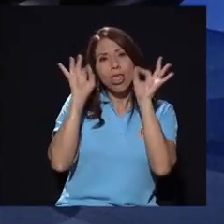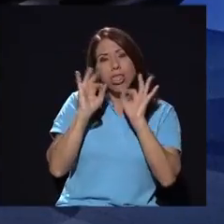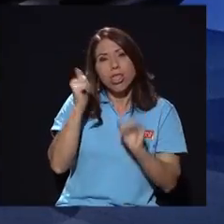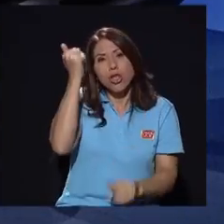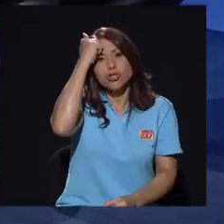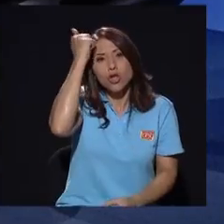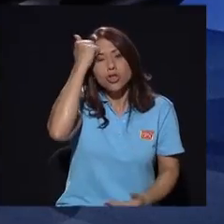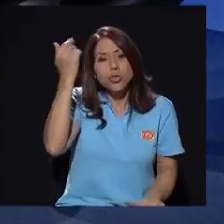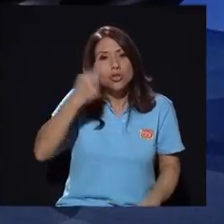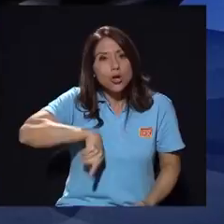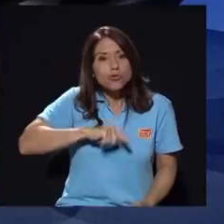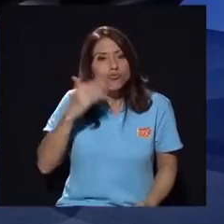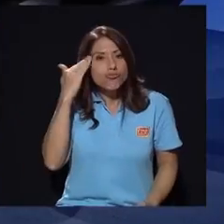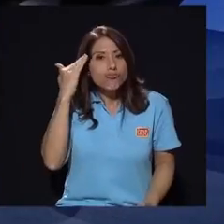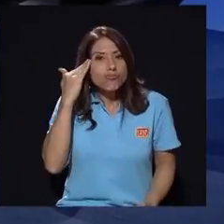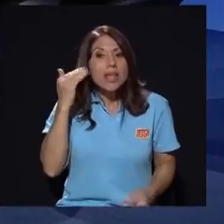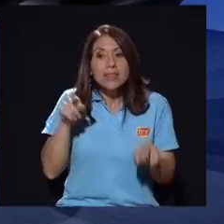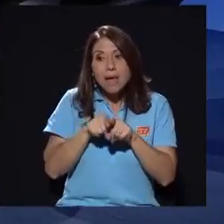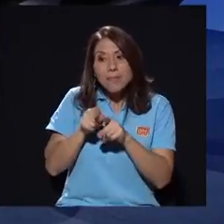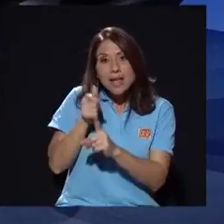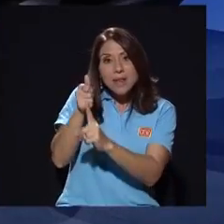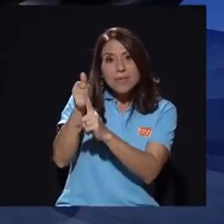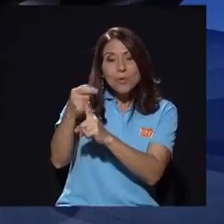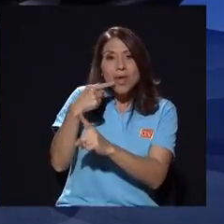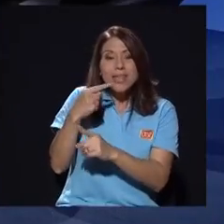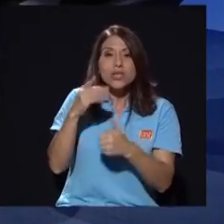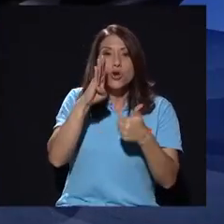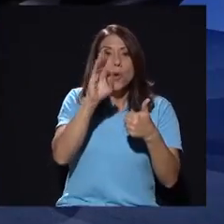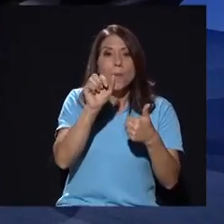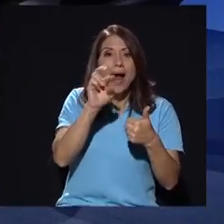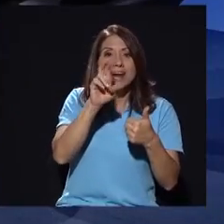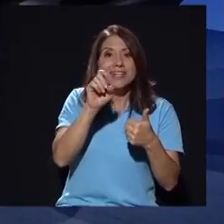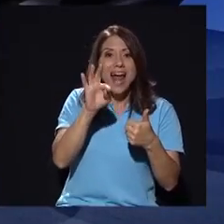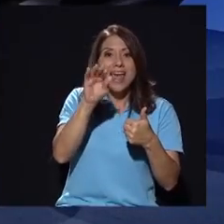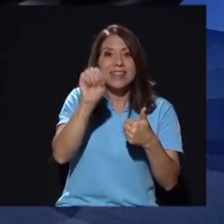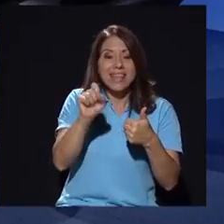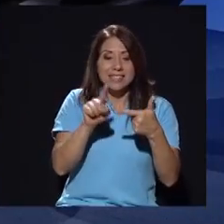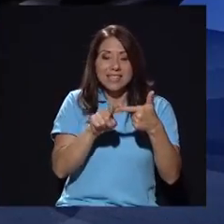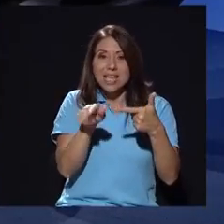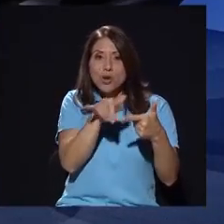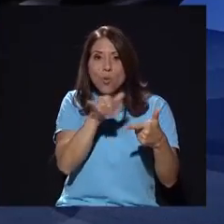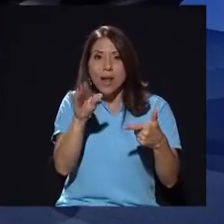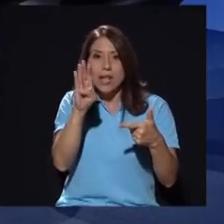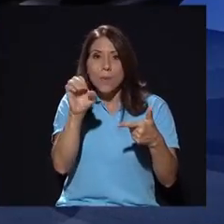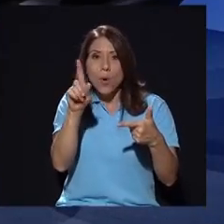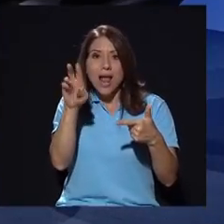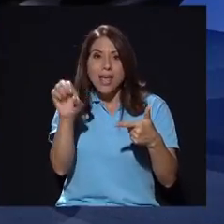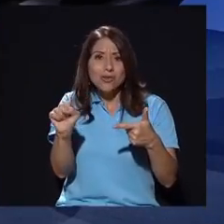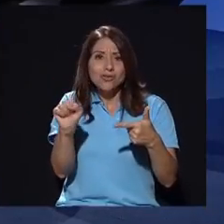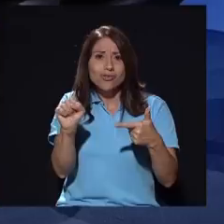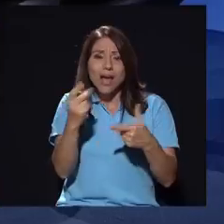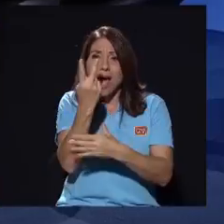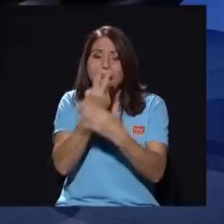claros y él también lo ha dicho es que Barrantes es igual que Bolaños a ambos les gusta hablar es parte de su personalidad digamos cuando uno dice